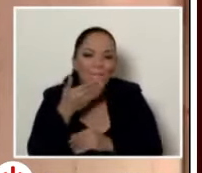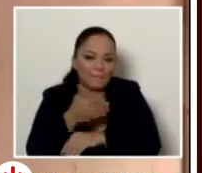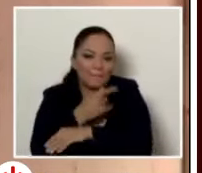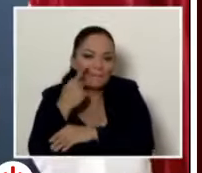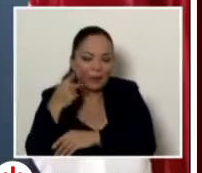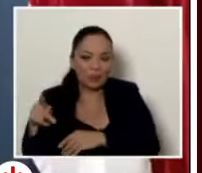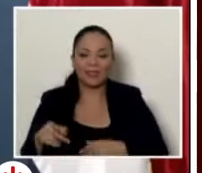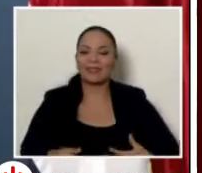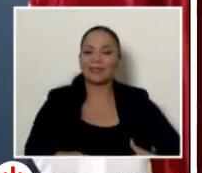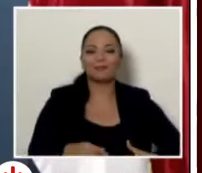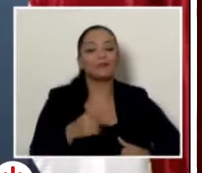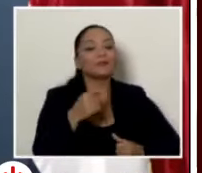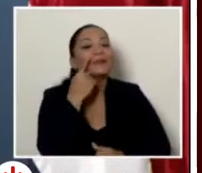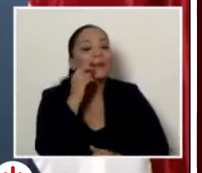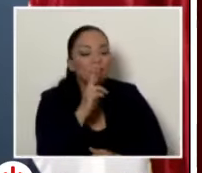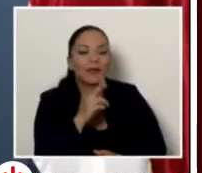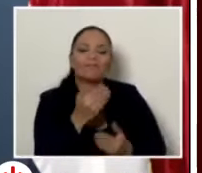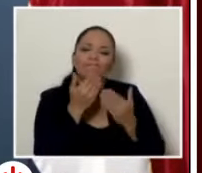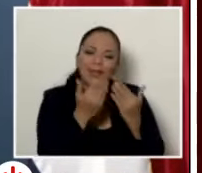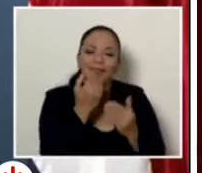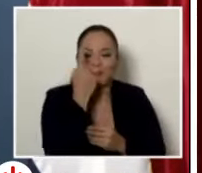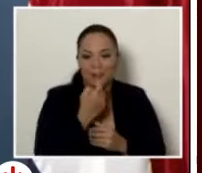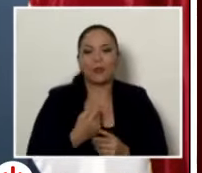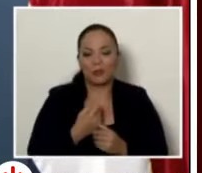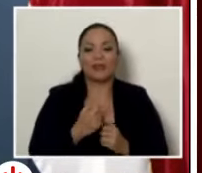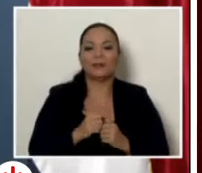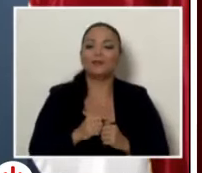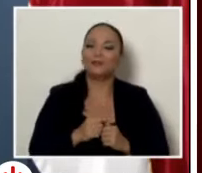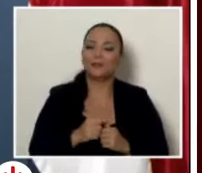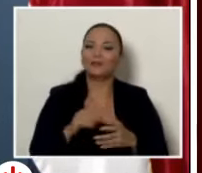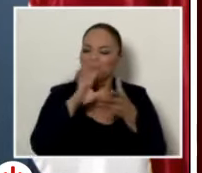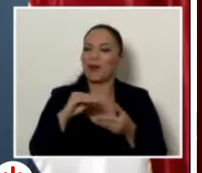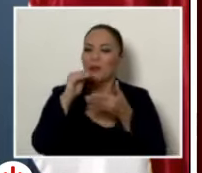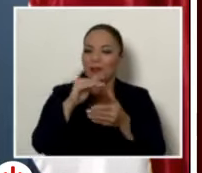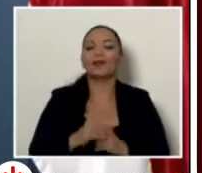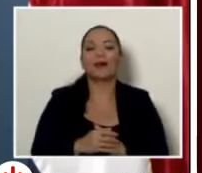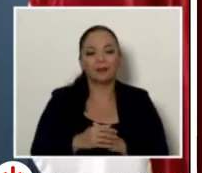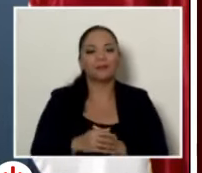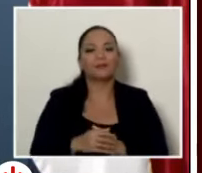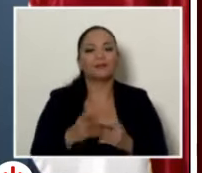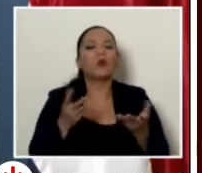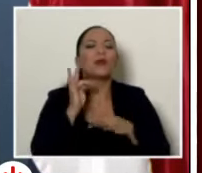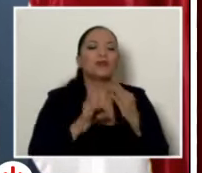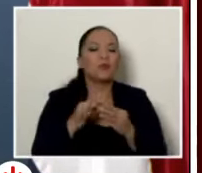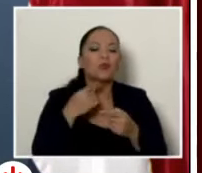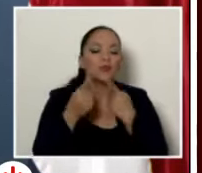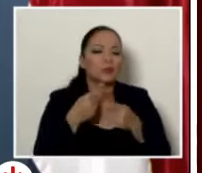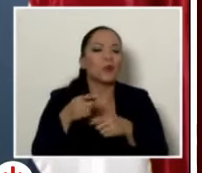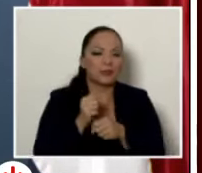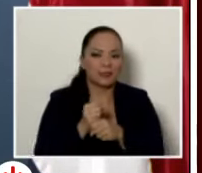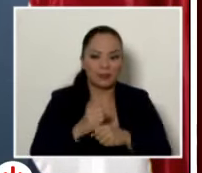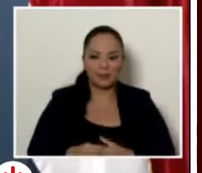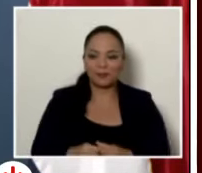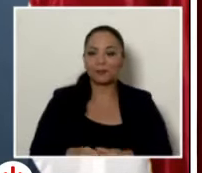le agradezco la pregunta porque me permite poner en contexto el tipo de discurso que yo voy a hacer yo no voy